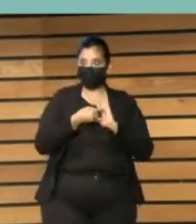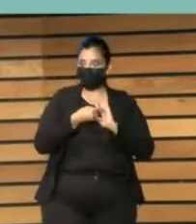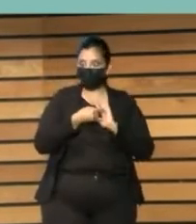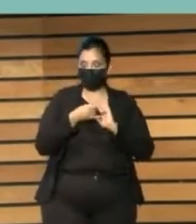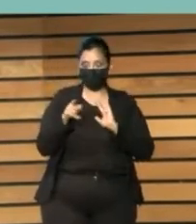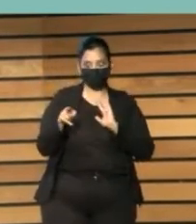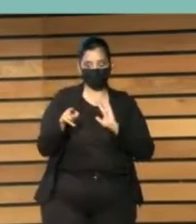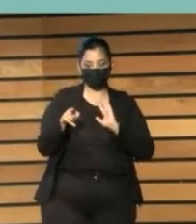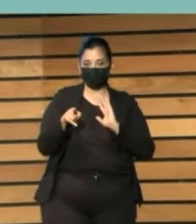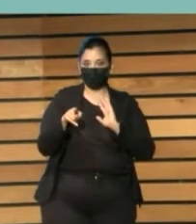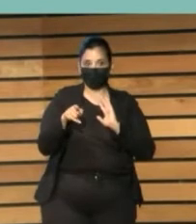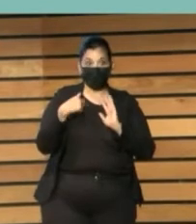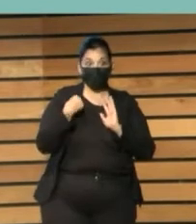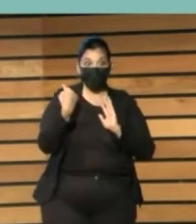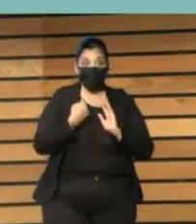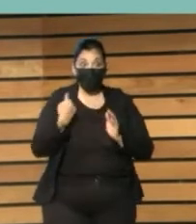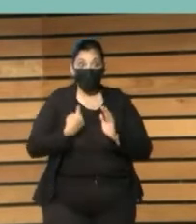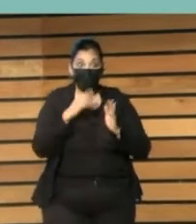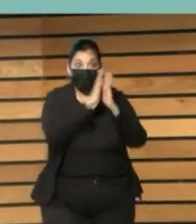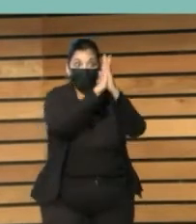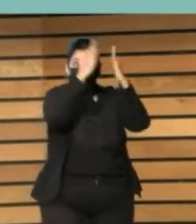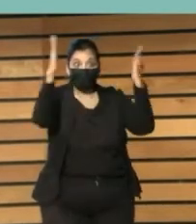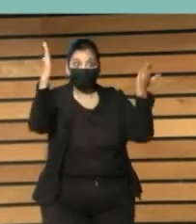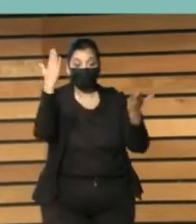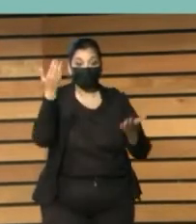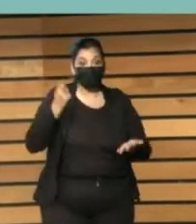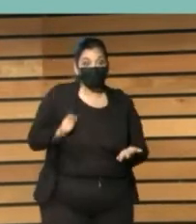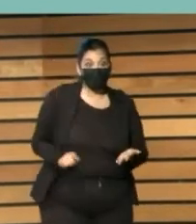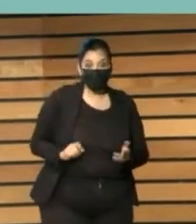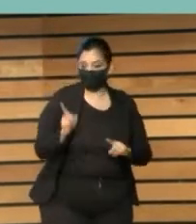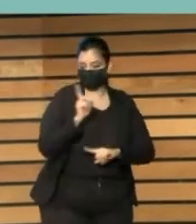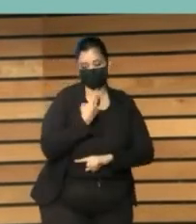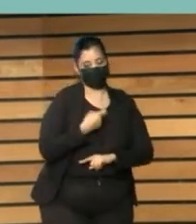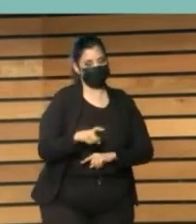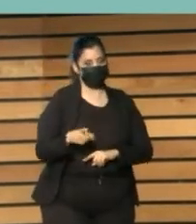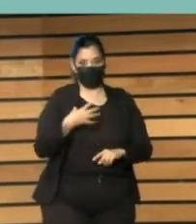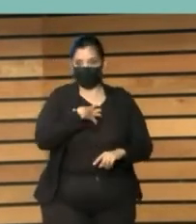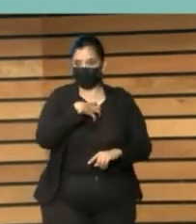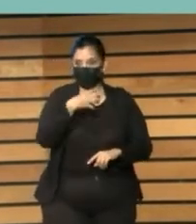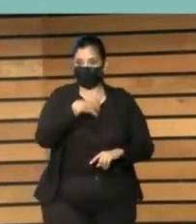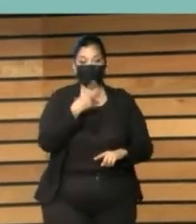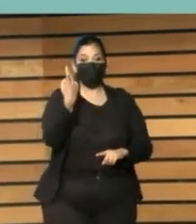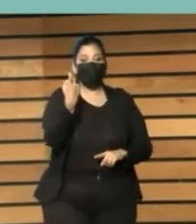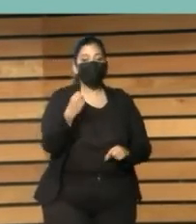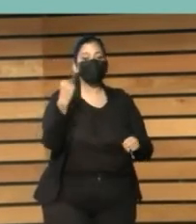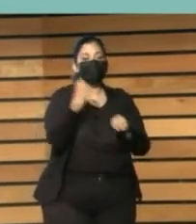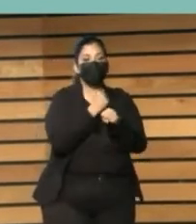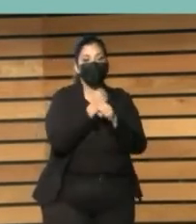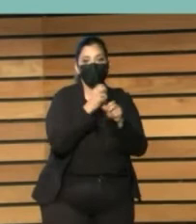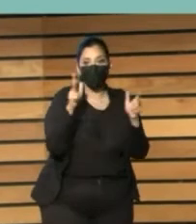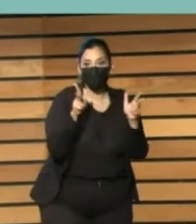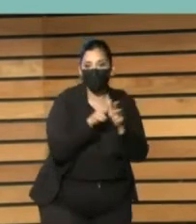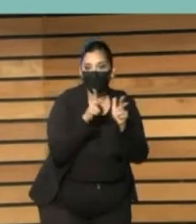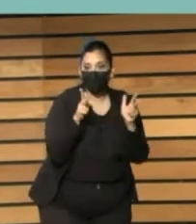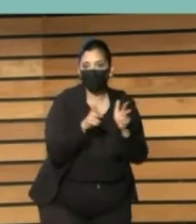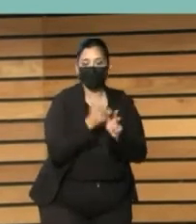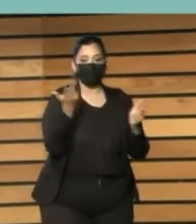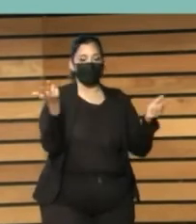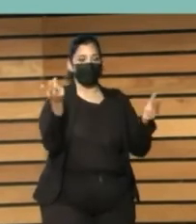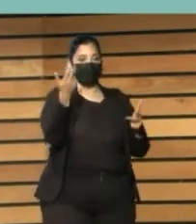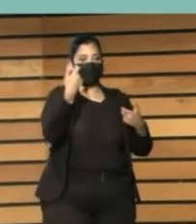coordinadora del barrio, sin los mediadores, sin los educadores sociales, sin la trabajadora social del barrio, sin los